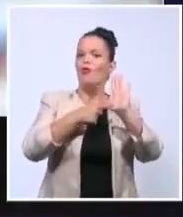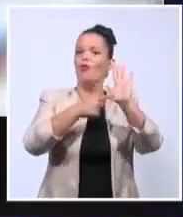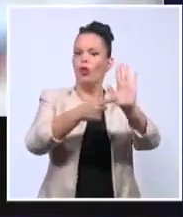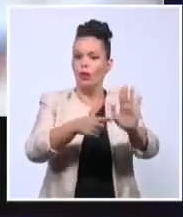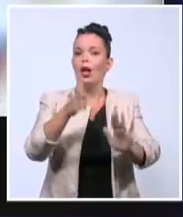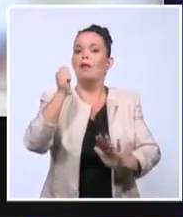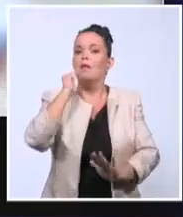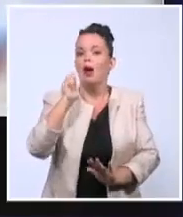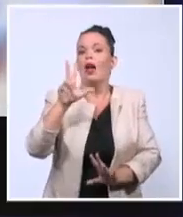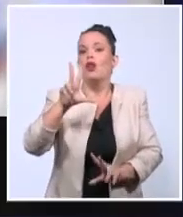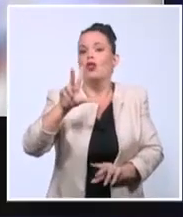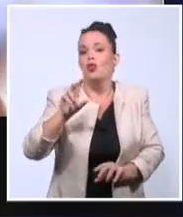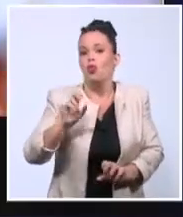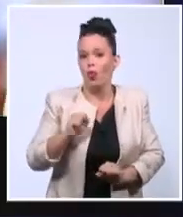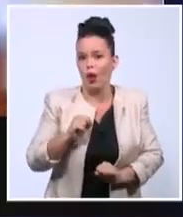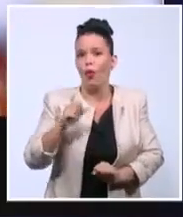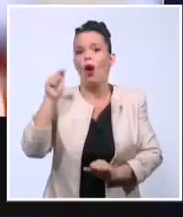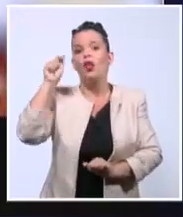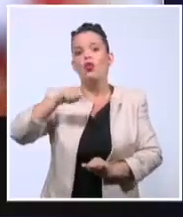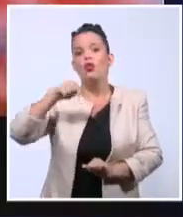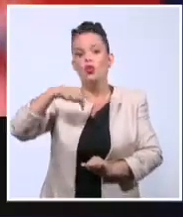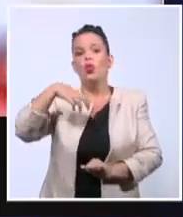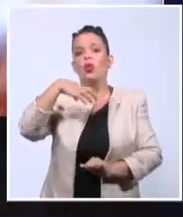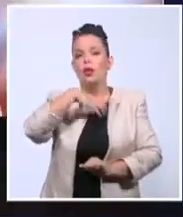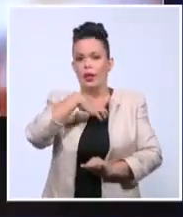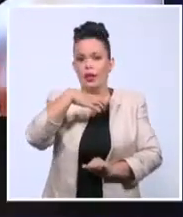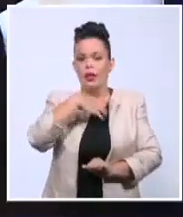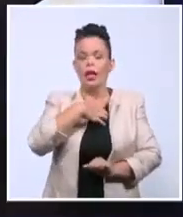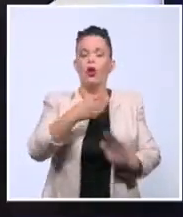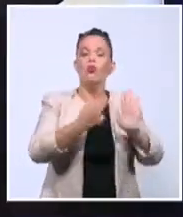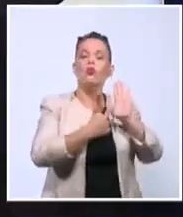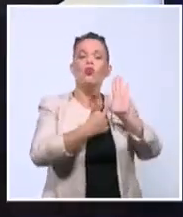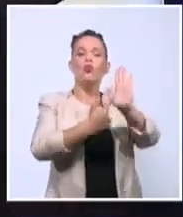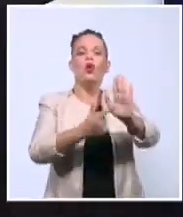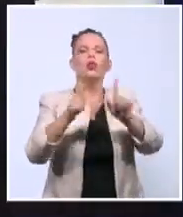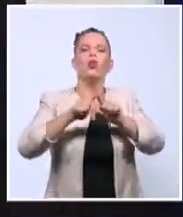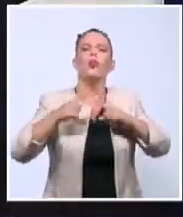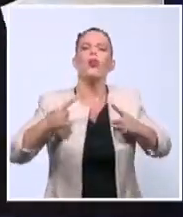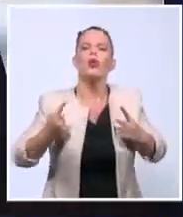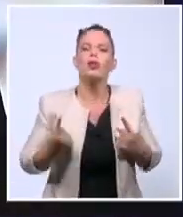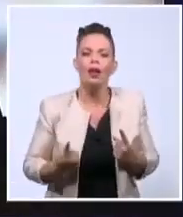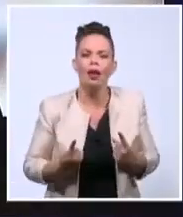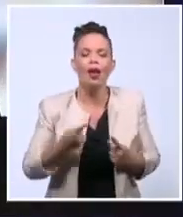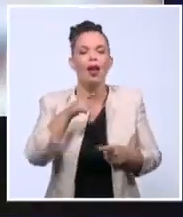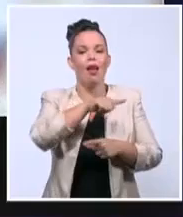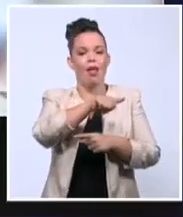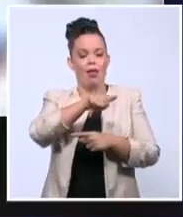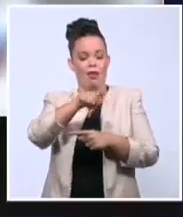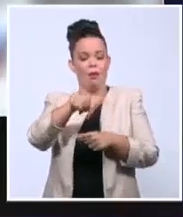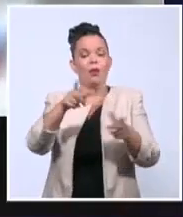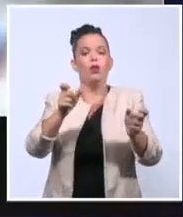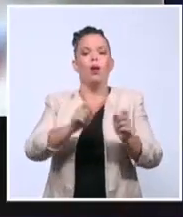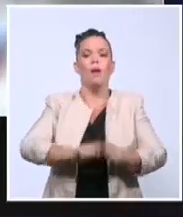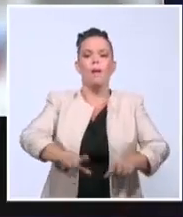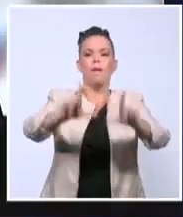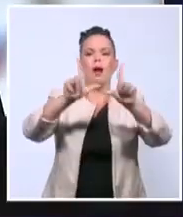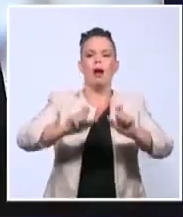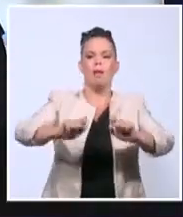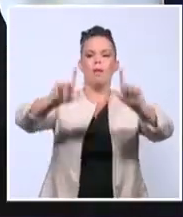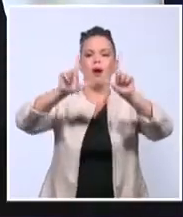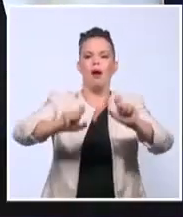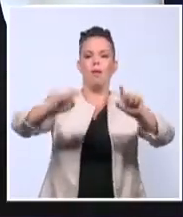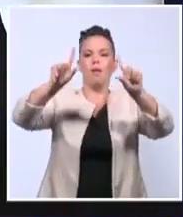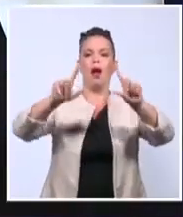repito, insisto, lo tengo, lo muestro, lo mostramos, porque ellos lo publican en sus páginas. Eso está ahí para que lo vea el que quiera.